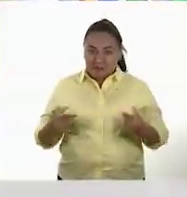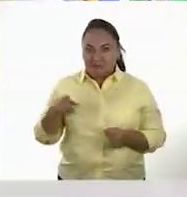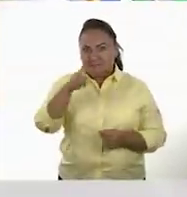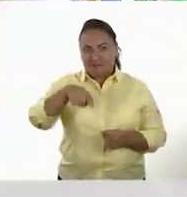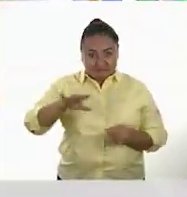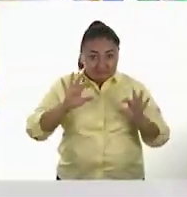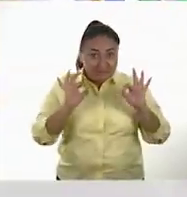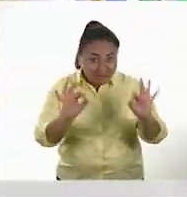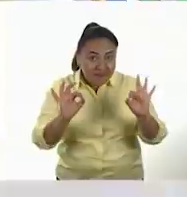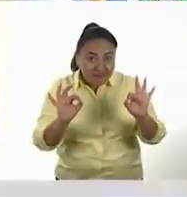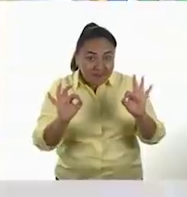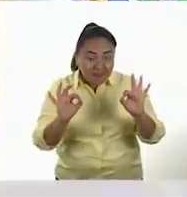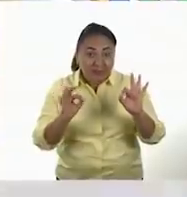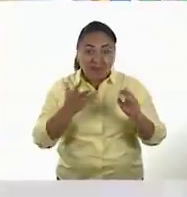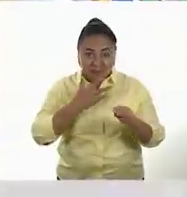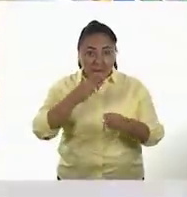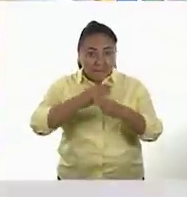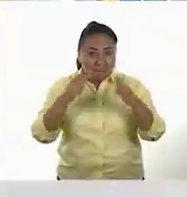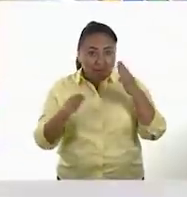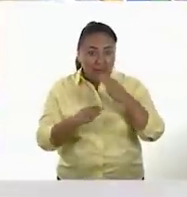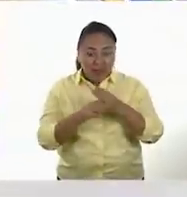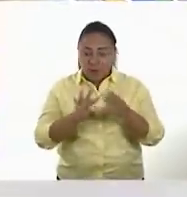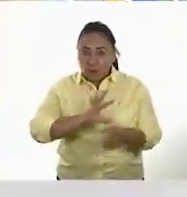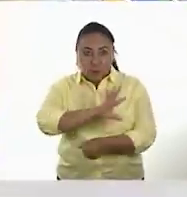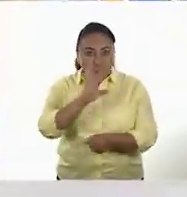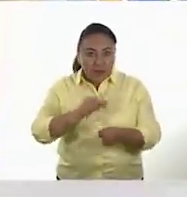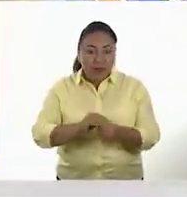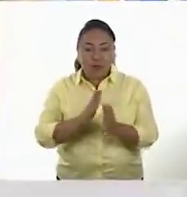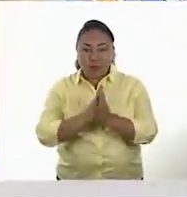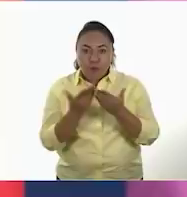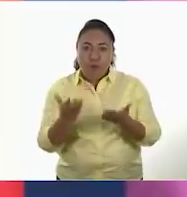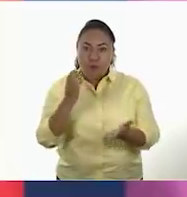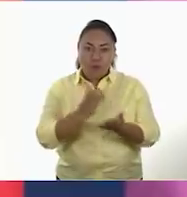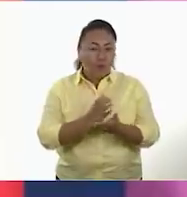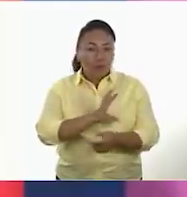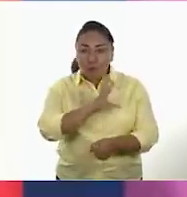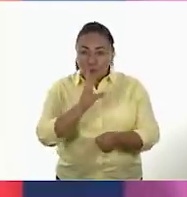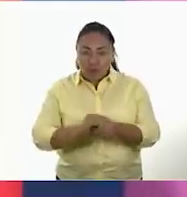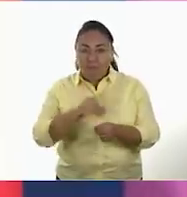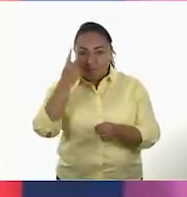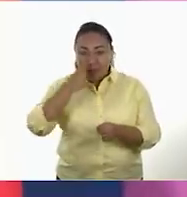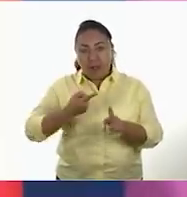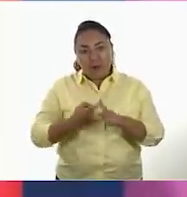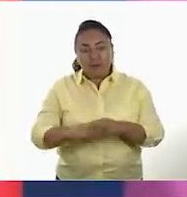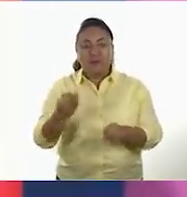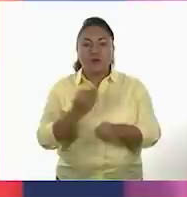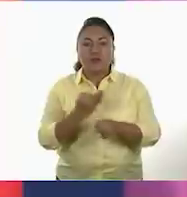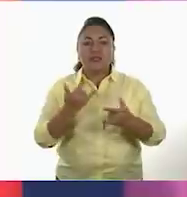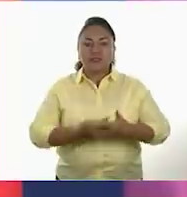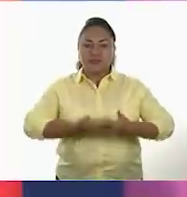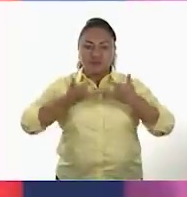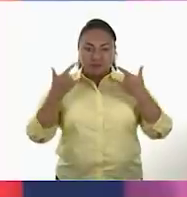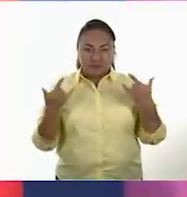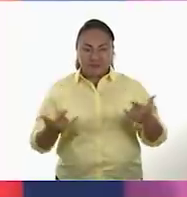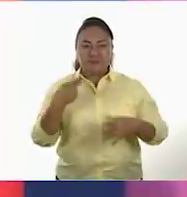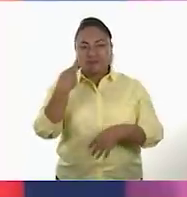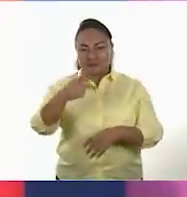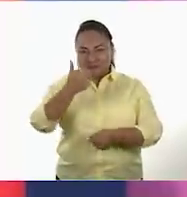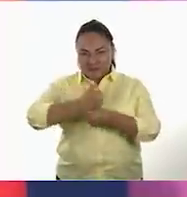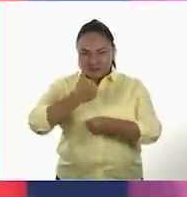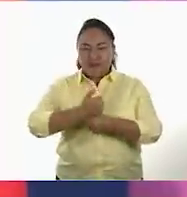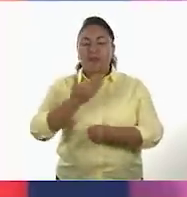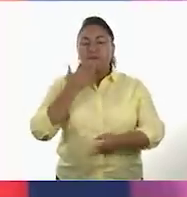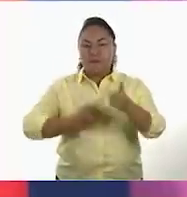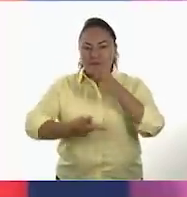ya están listos, ya tienen todo su material con ustedes, porque estamos por comenzar la clase de Historia de sexto grado, y para eso le